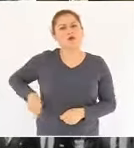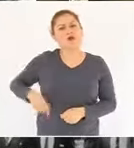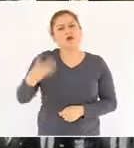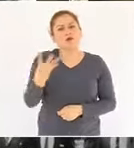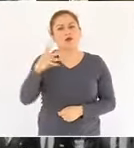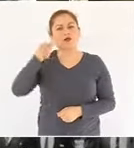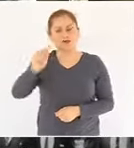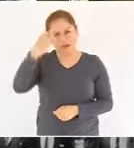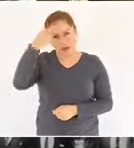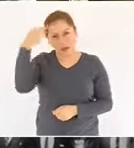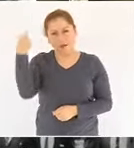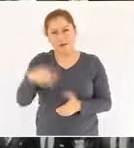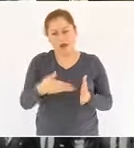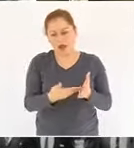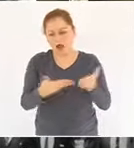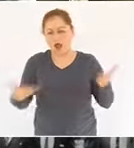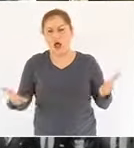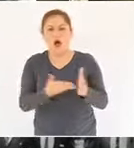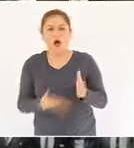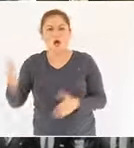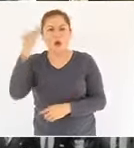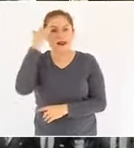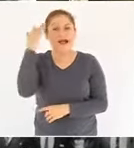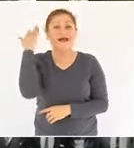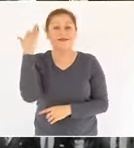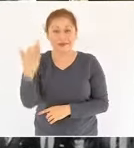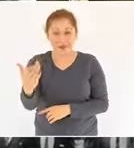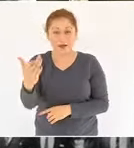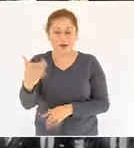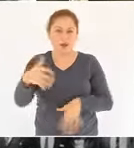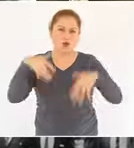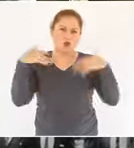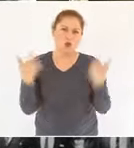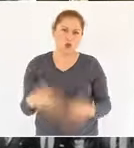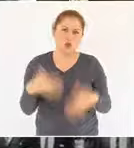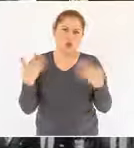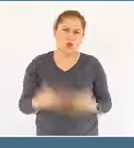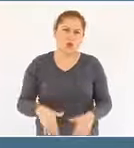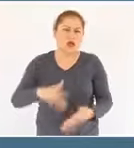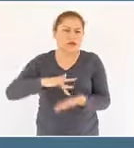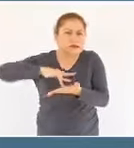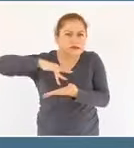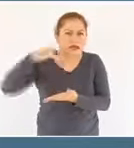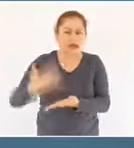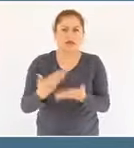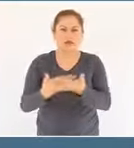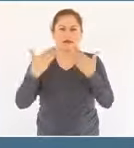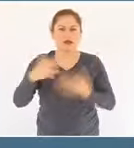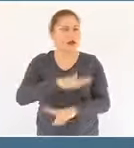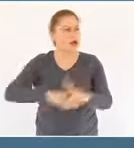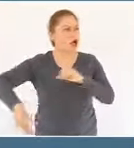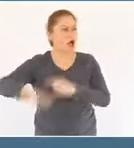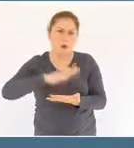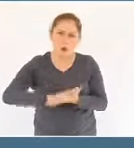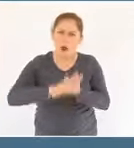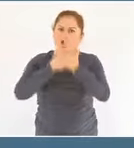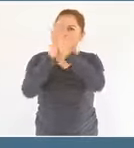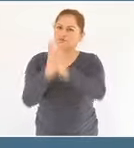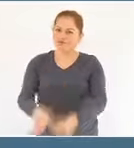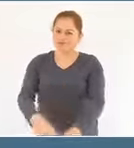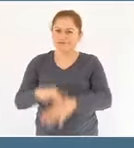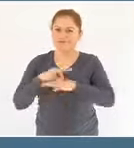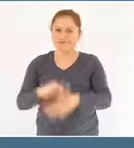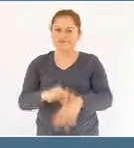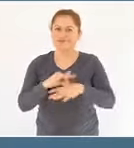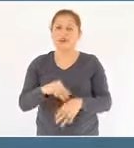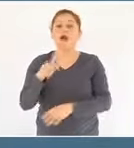crucial periodo de la historia que afortunadamente estamos viviendo, Pemex siga contribuyendo en el